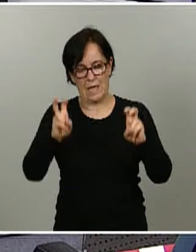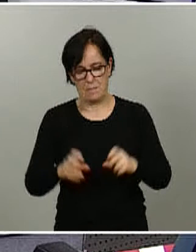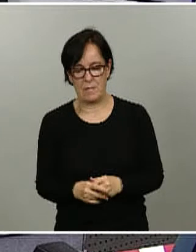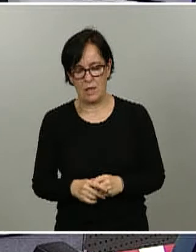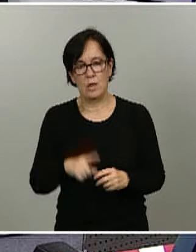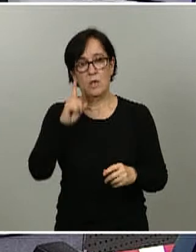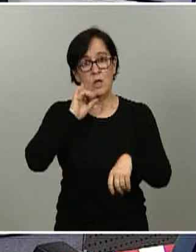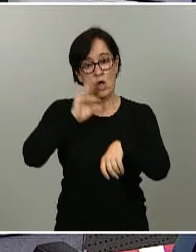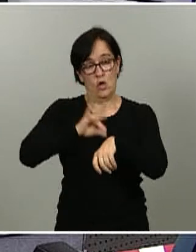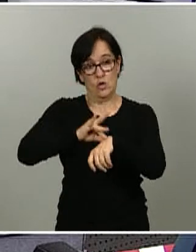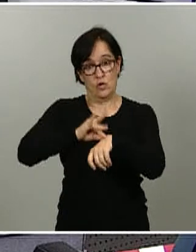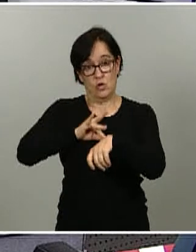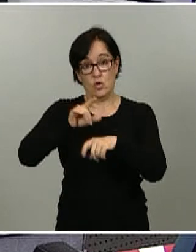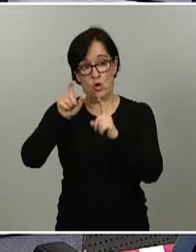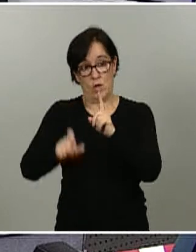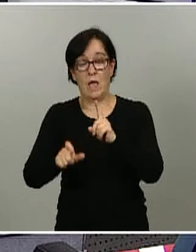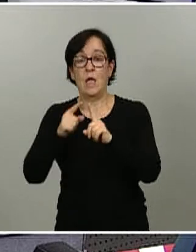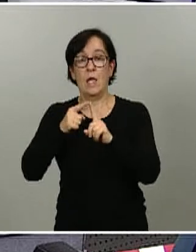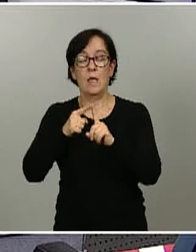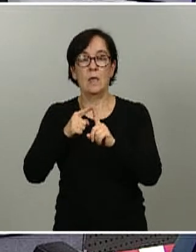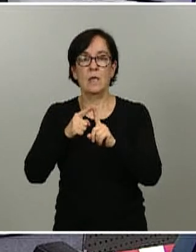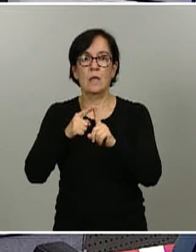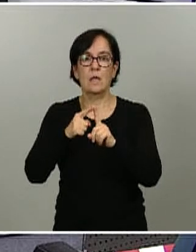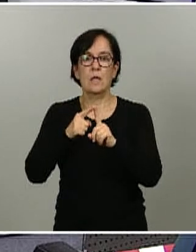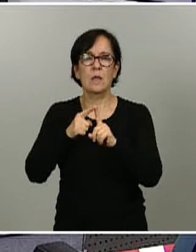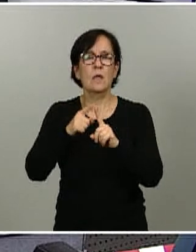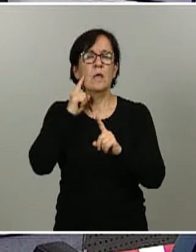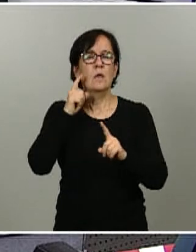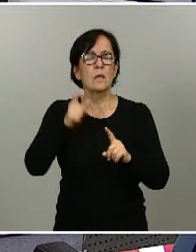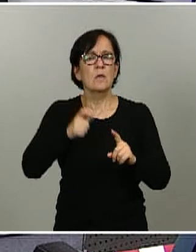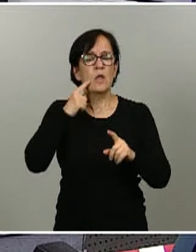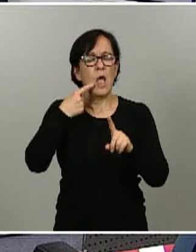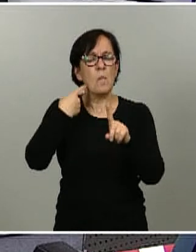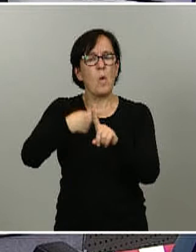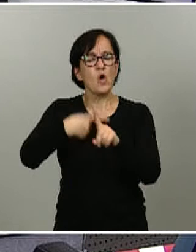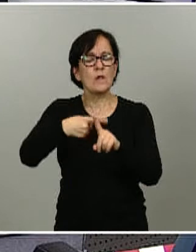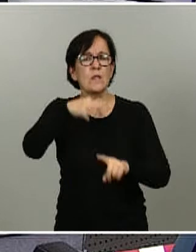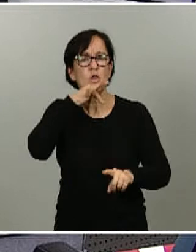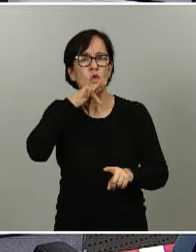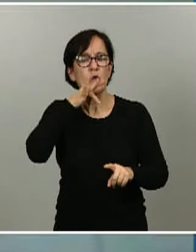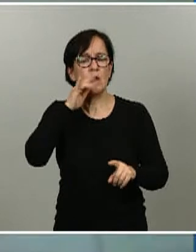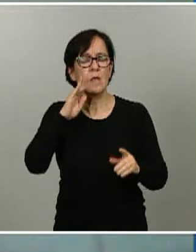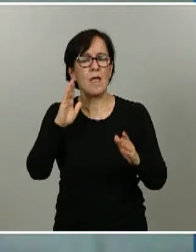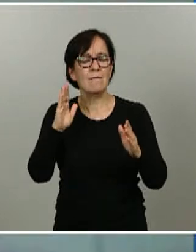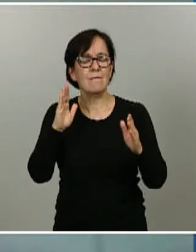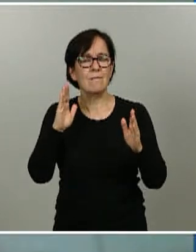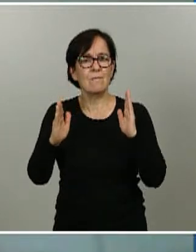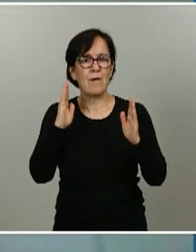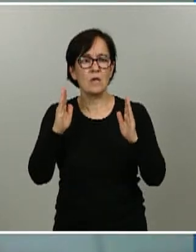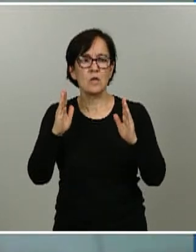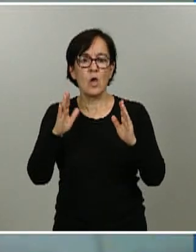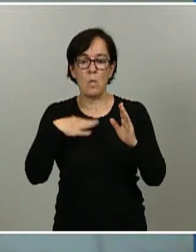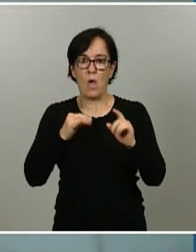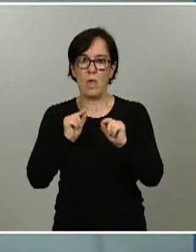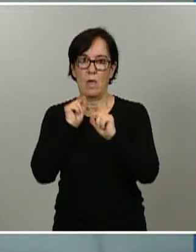doctora Ayoti y es cuántos de los que han dado positivo estaban todavía en fase de ser contagiosos o